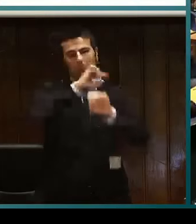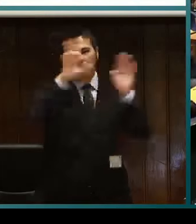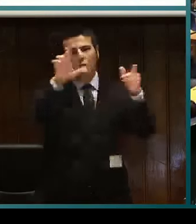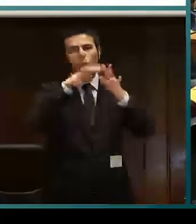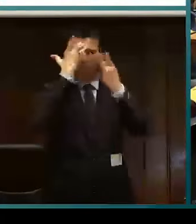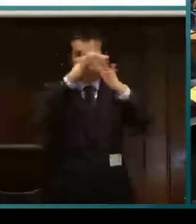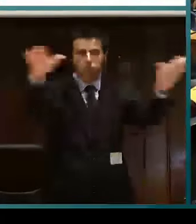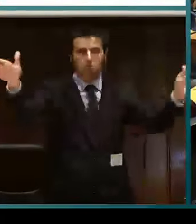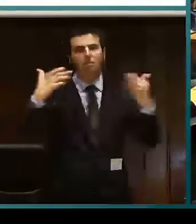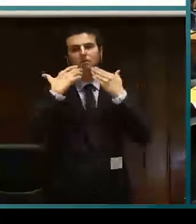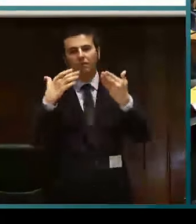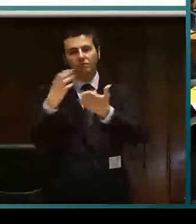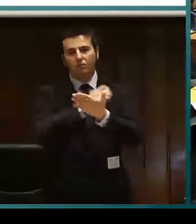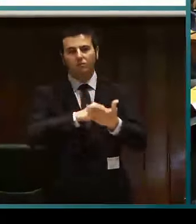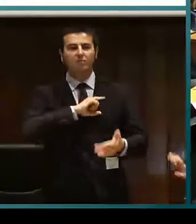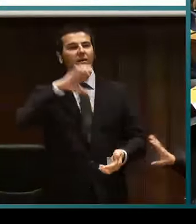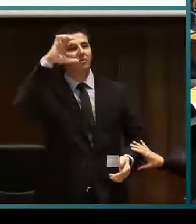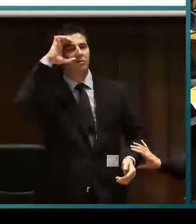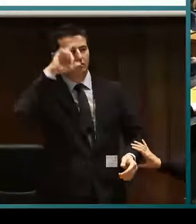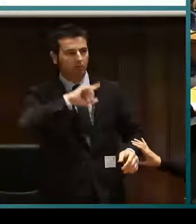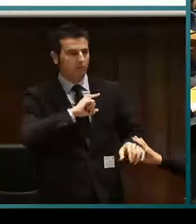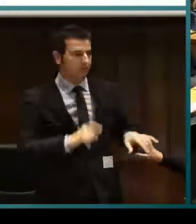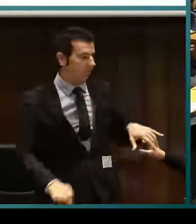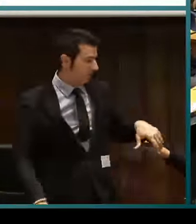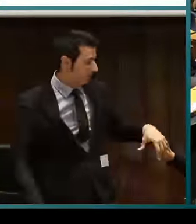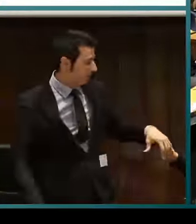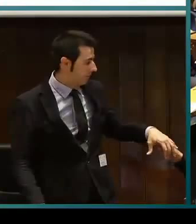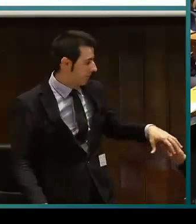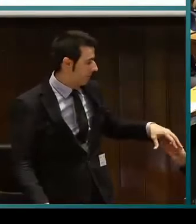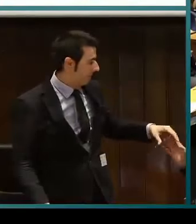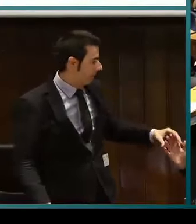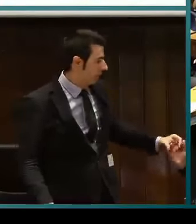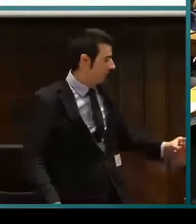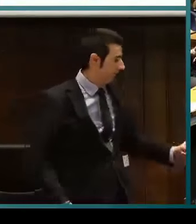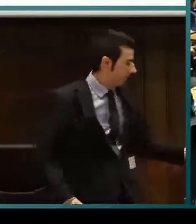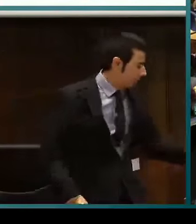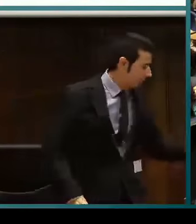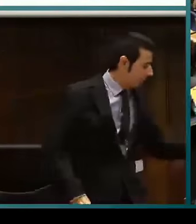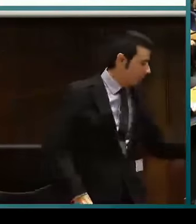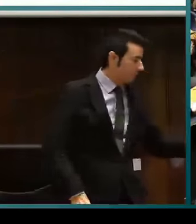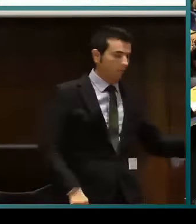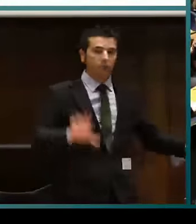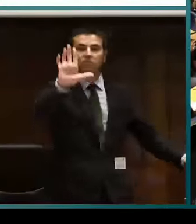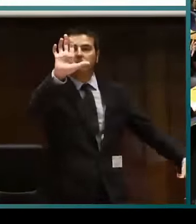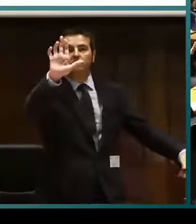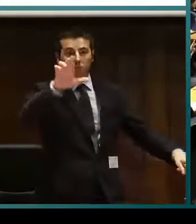Y sobre todo la concienciación de que también somos usuarios de la lengua de signos.